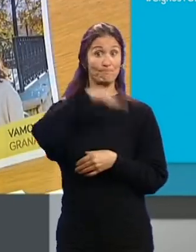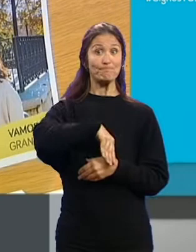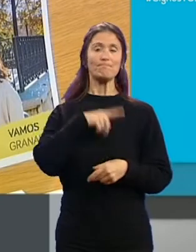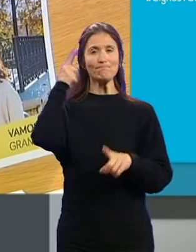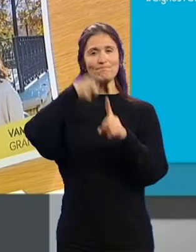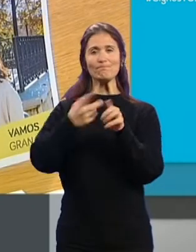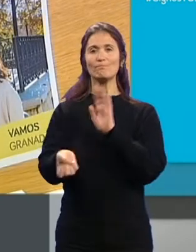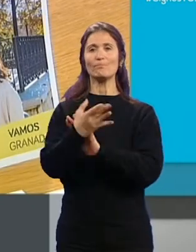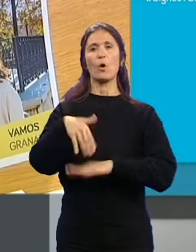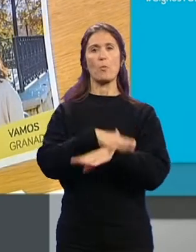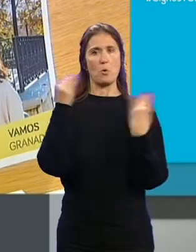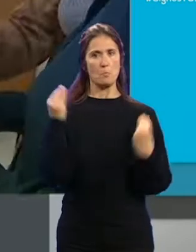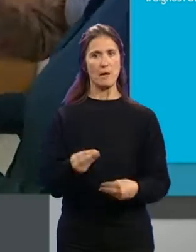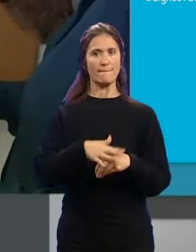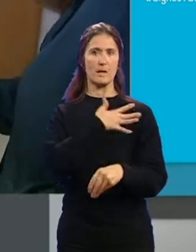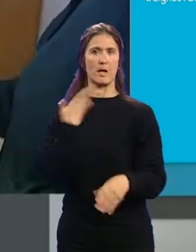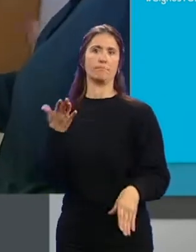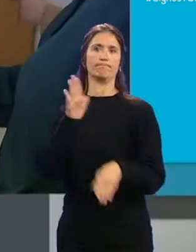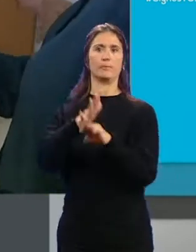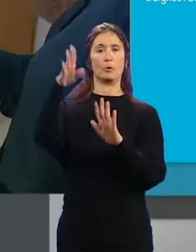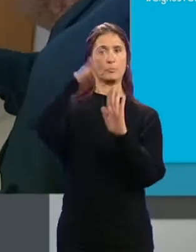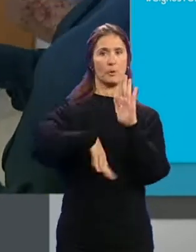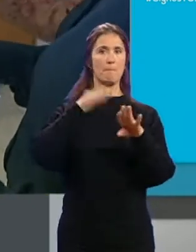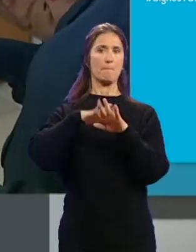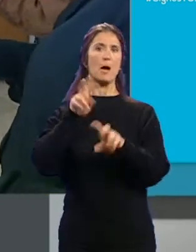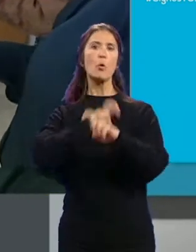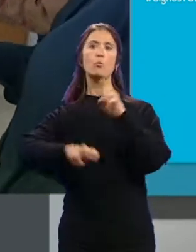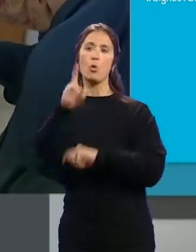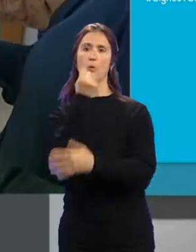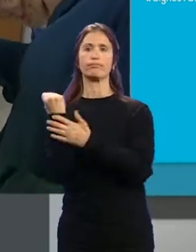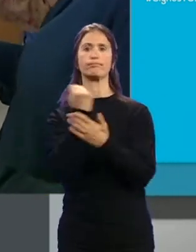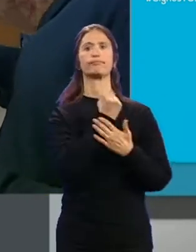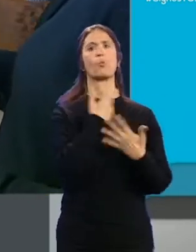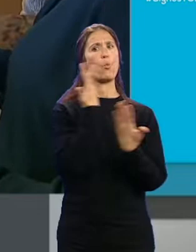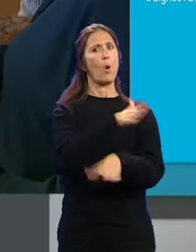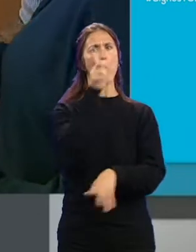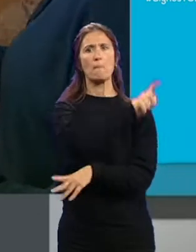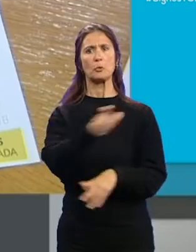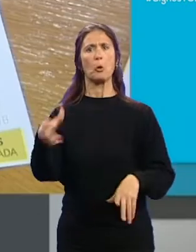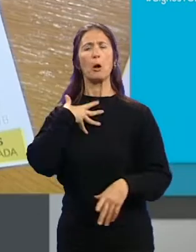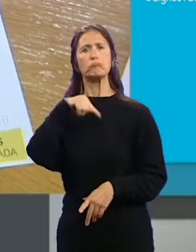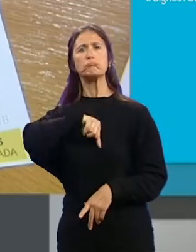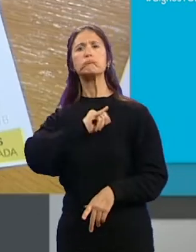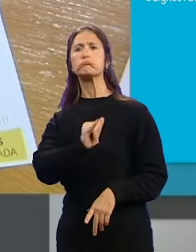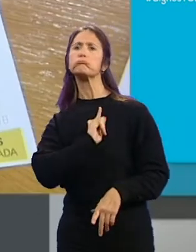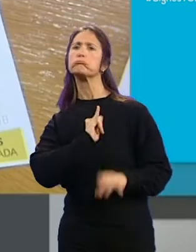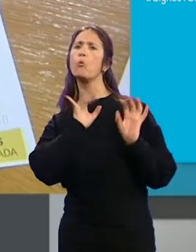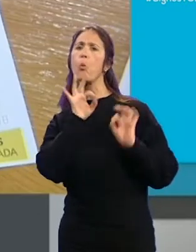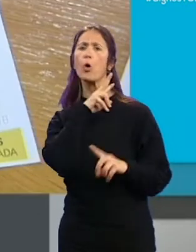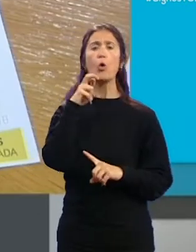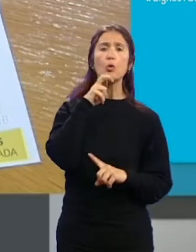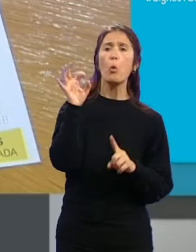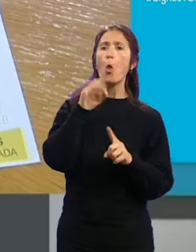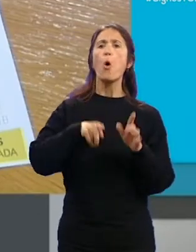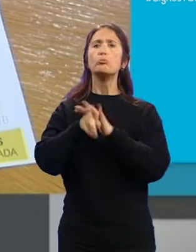un buen gobierno... ...y para ello pretenden dar a conocer su programa... ...para encontrar el respaldo de cualquier persona... ...que se pueda ver representada... ...tanto conservadora...